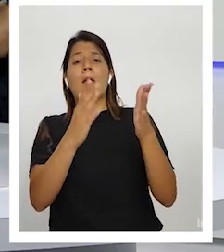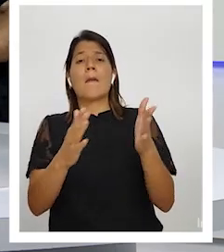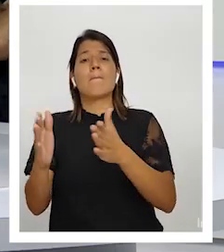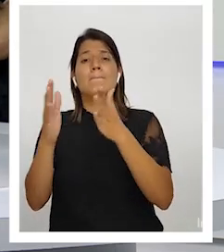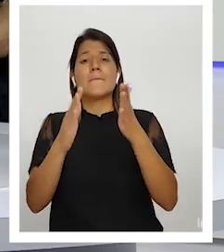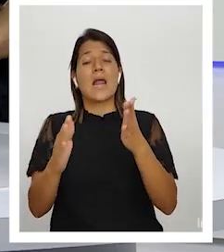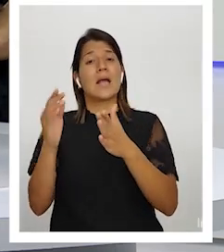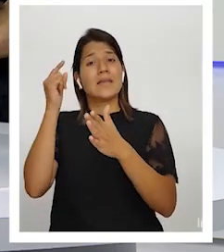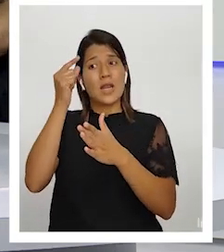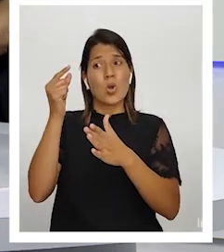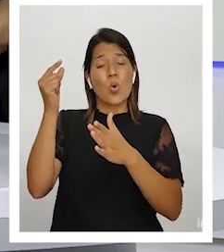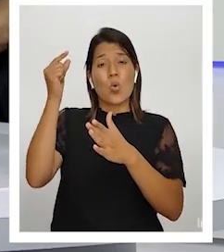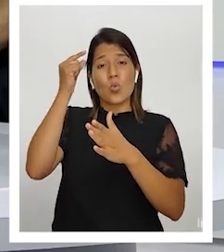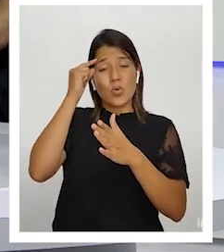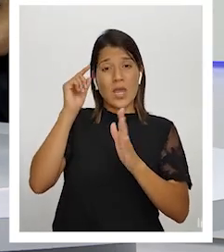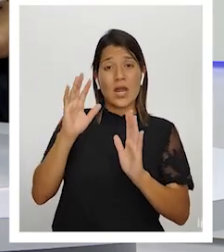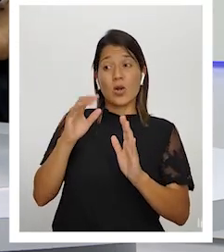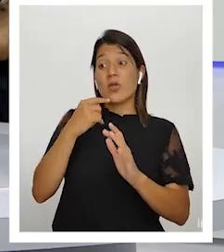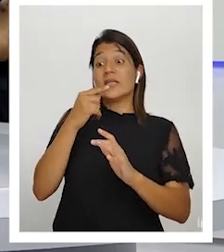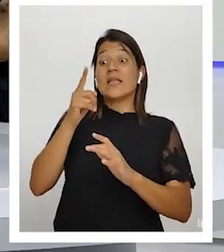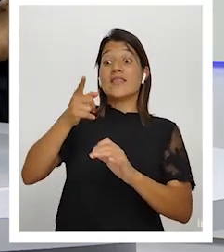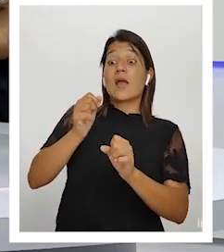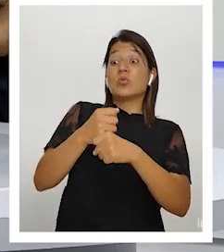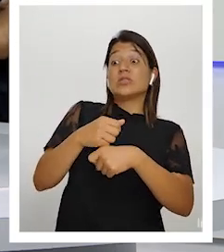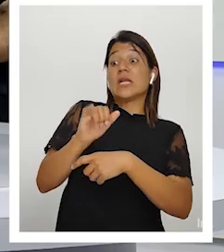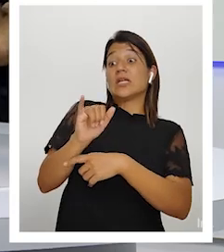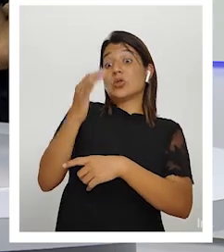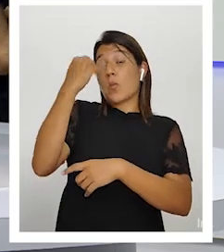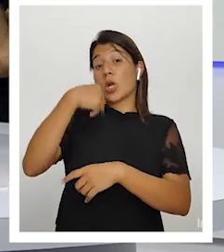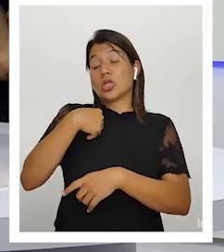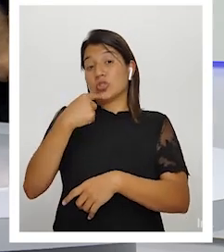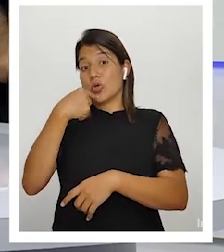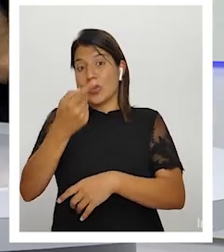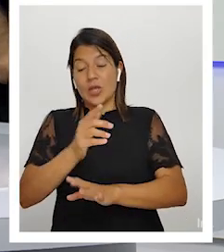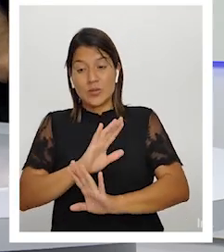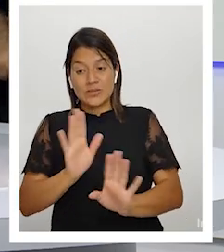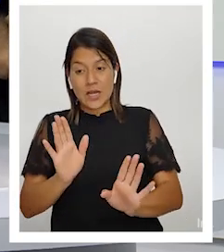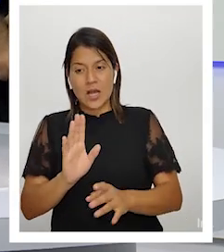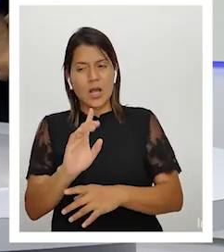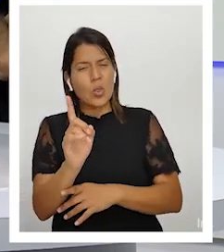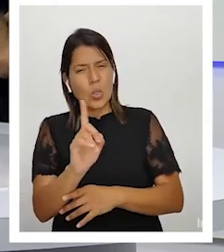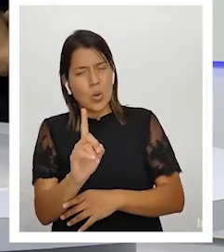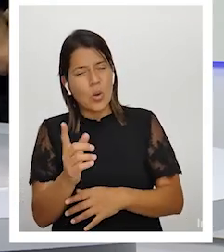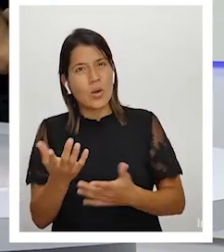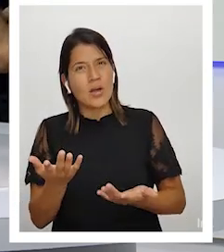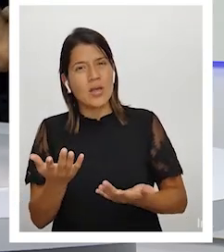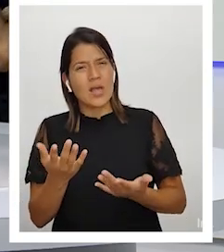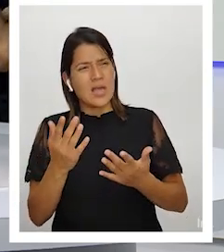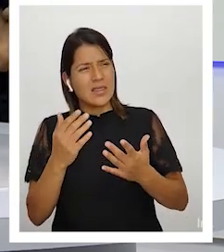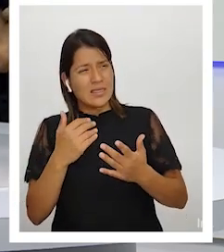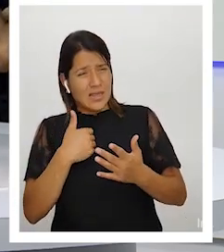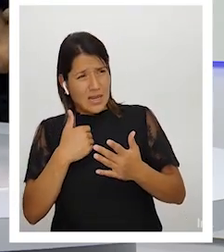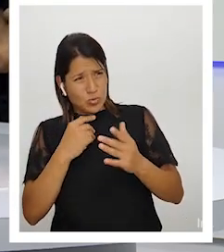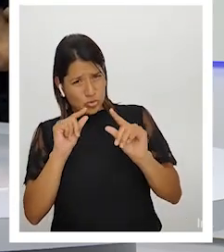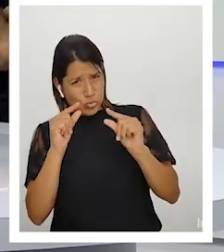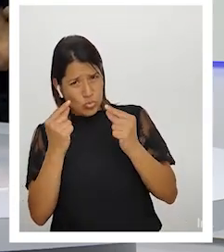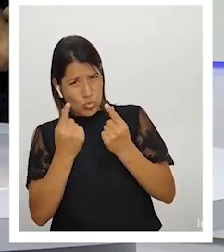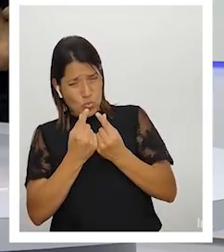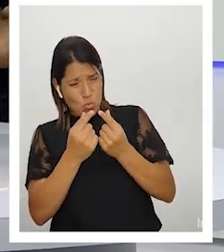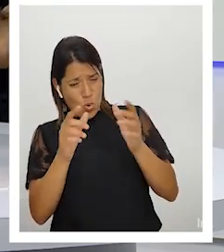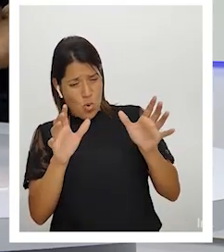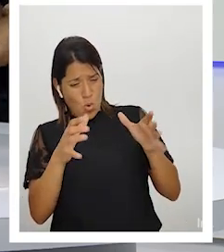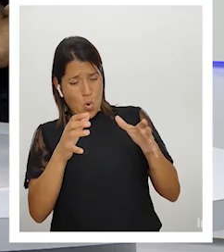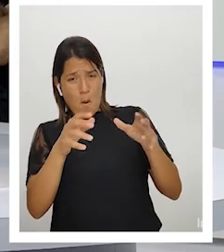turno que va diciendo es que esto es que vamos a hacer porque yo digo sino existe un grupo de pensadores que se lo une